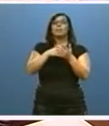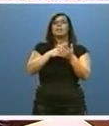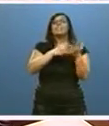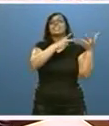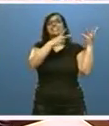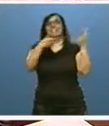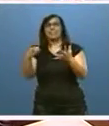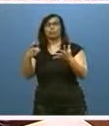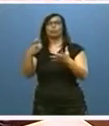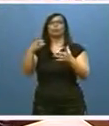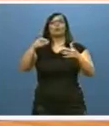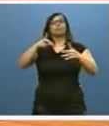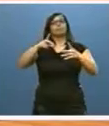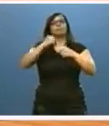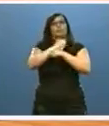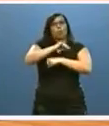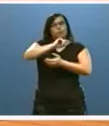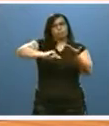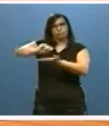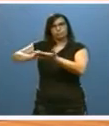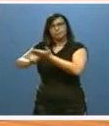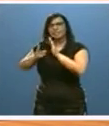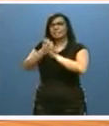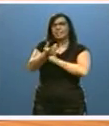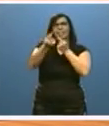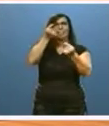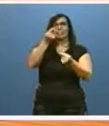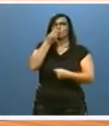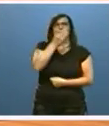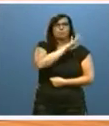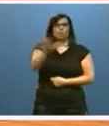es la mejor cifra de un primer trimestre desde 2012.